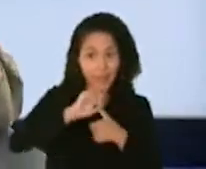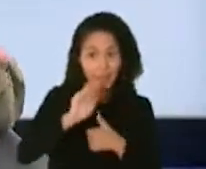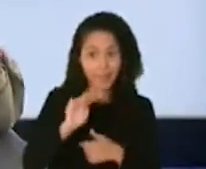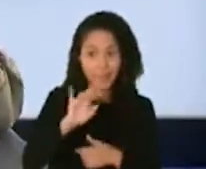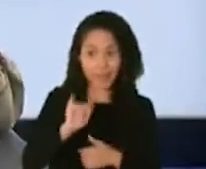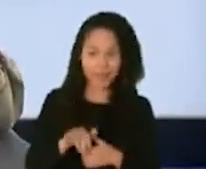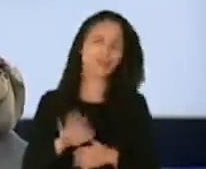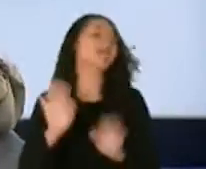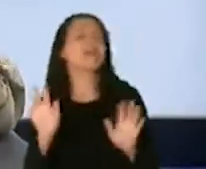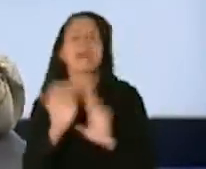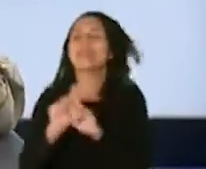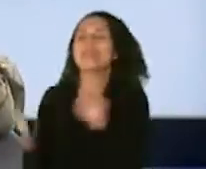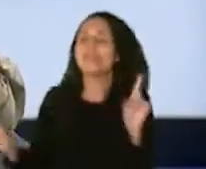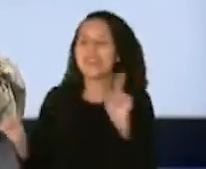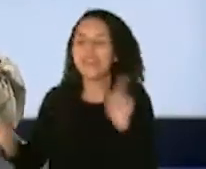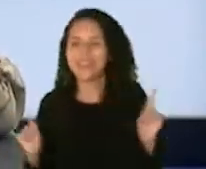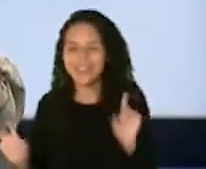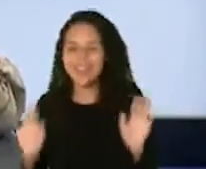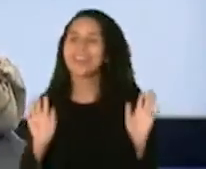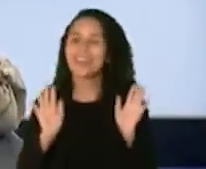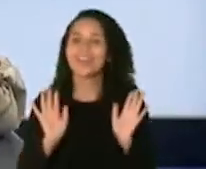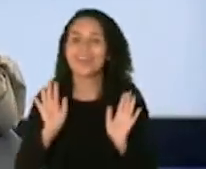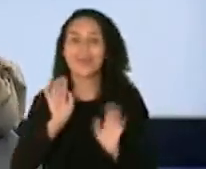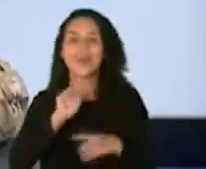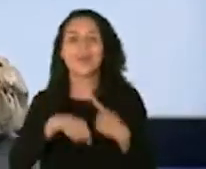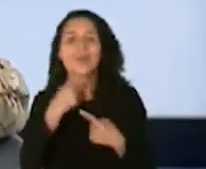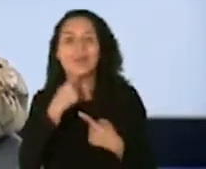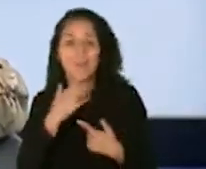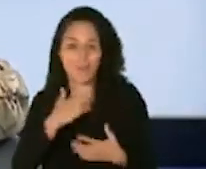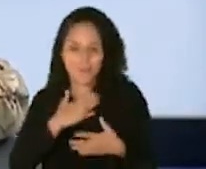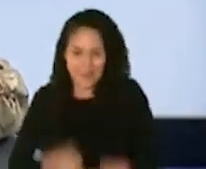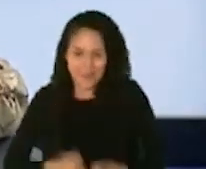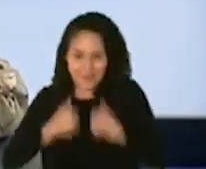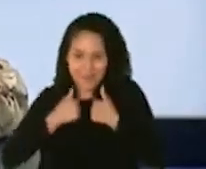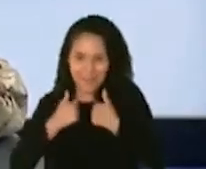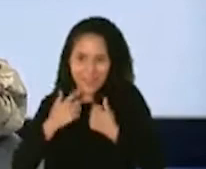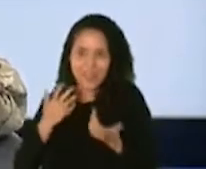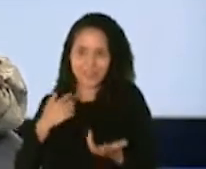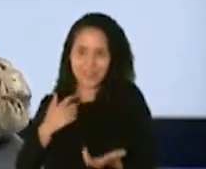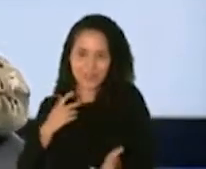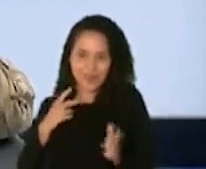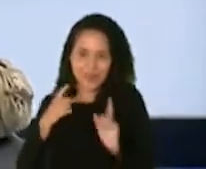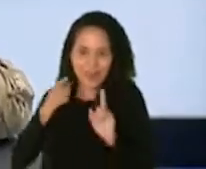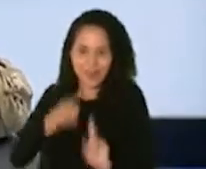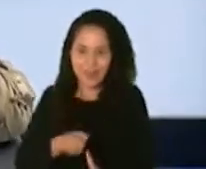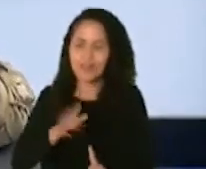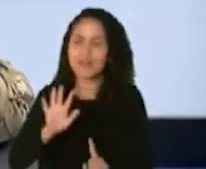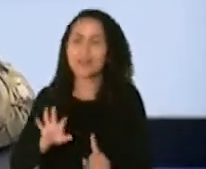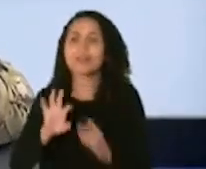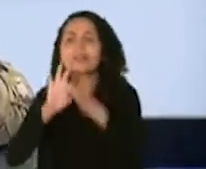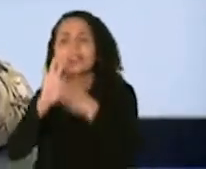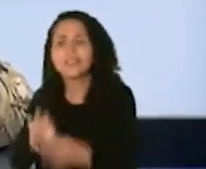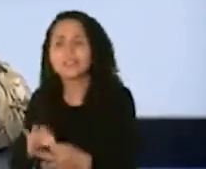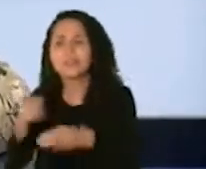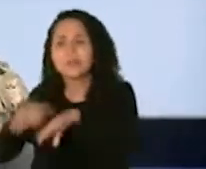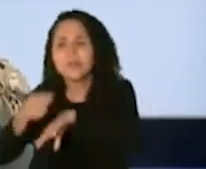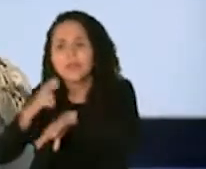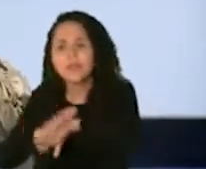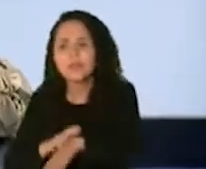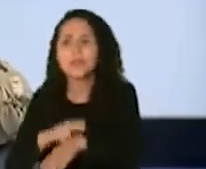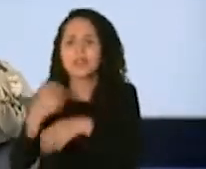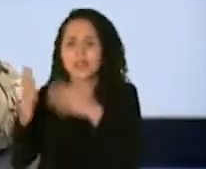Dos misiones distintas. Y cuando hablo de la misión de mi vida es la relevancia, Penchi. Están muriendo puertorriqueños todos los días.